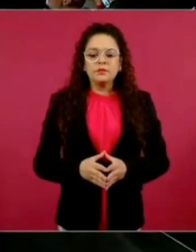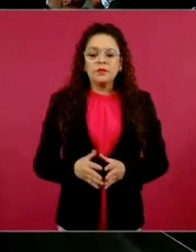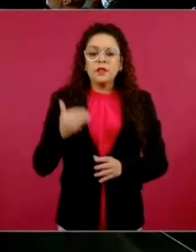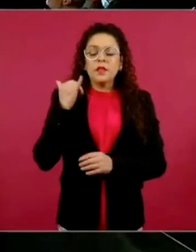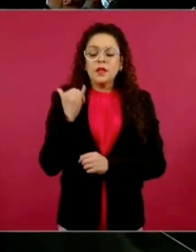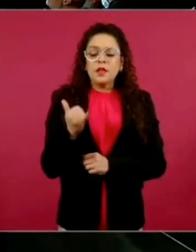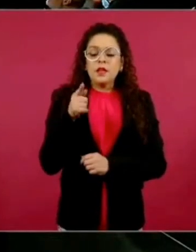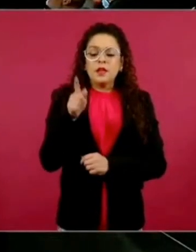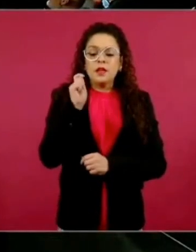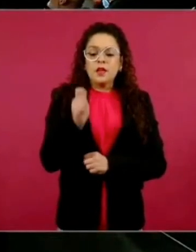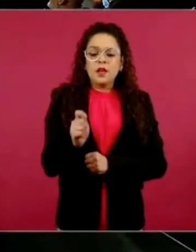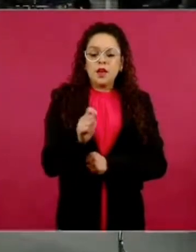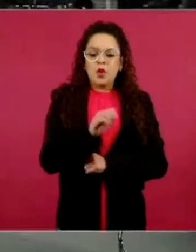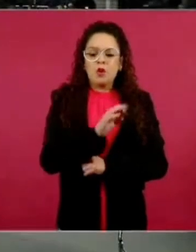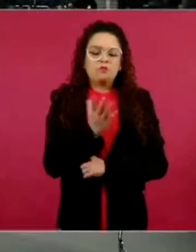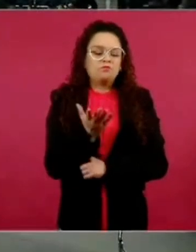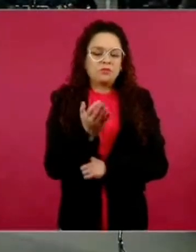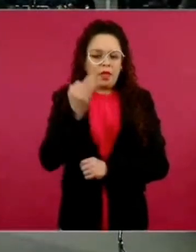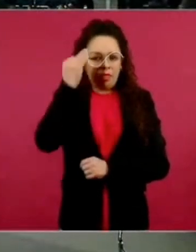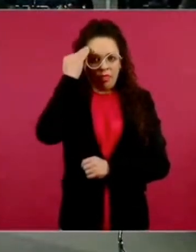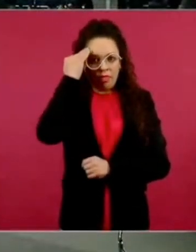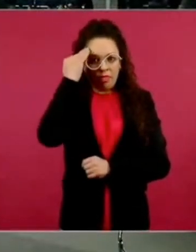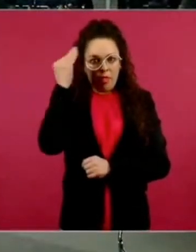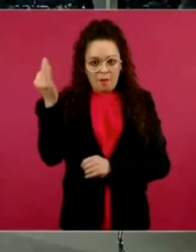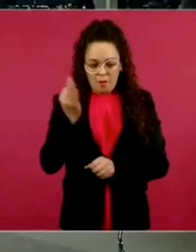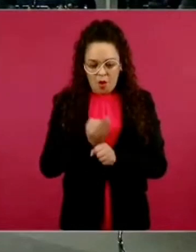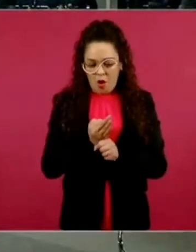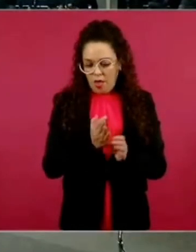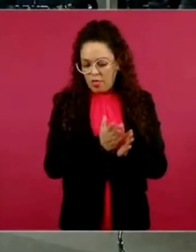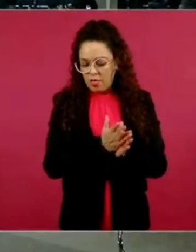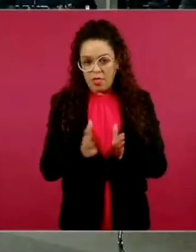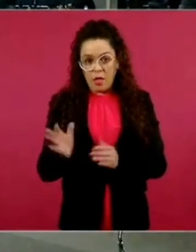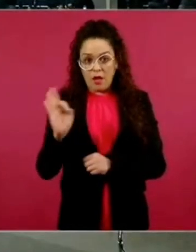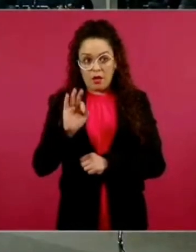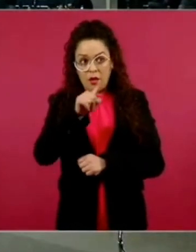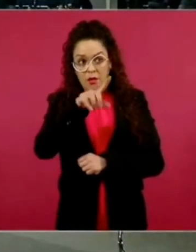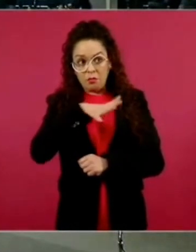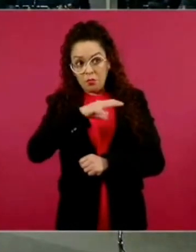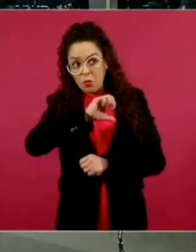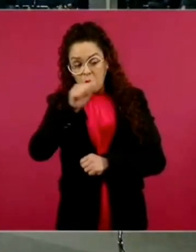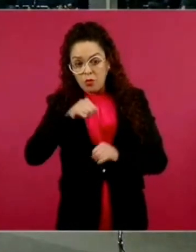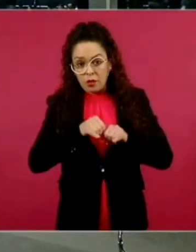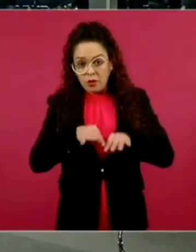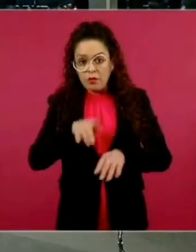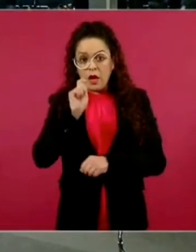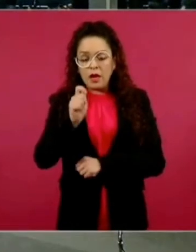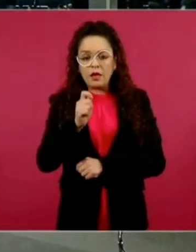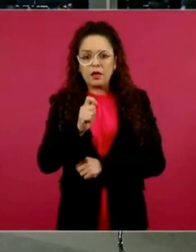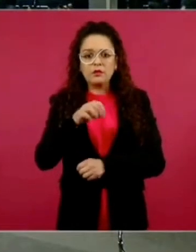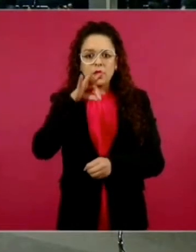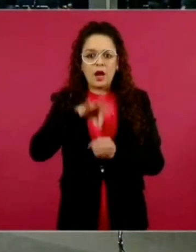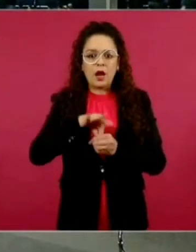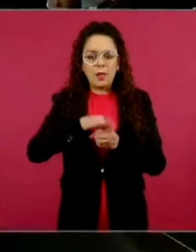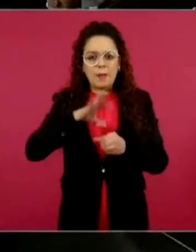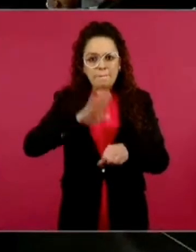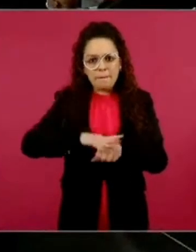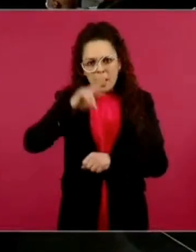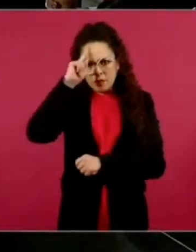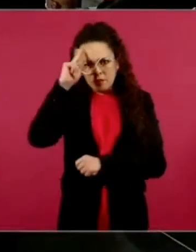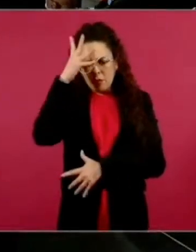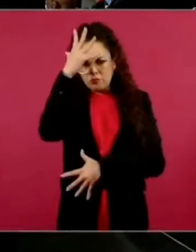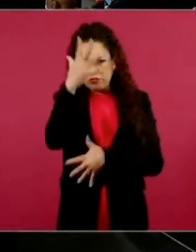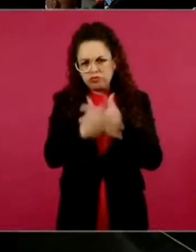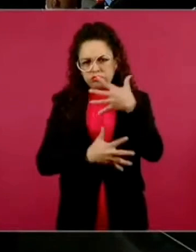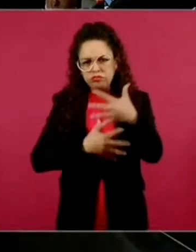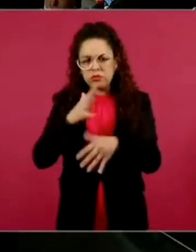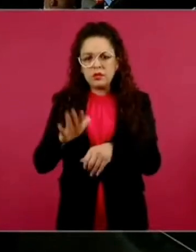en los últimos tiempos, o si usted tiene otra información, se han presentado las elecciones más violentas por el tema de la